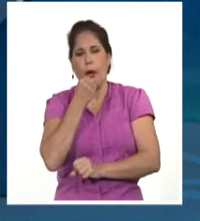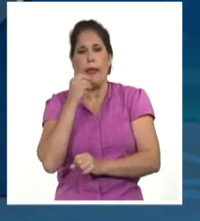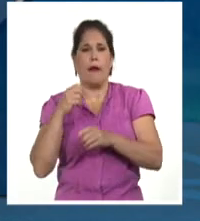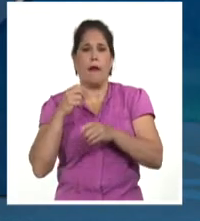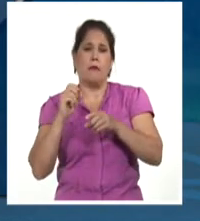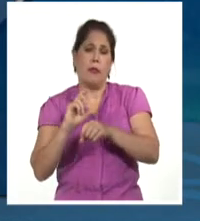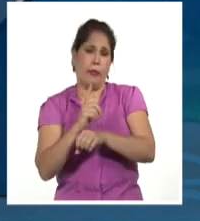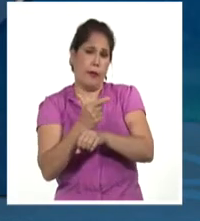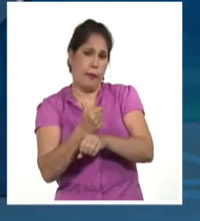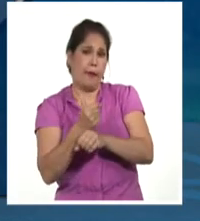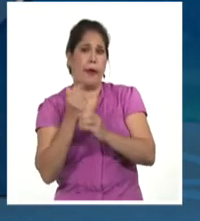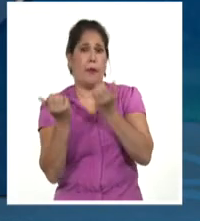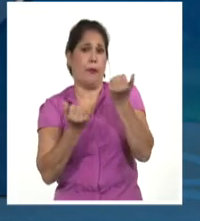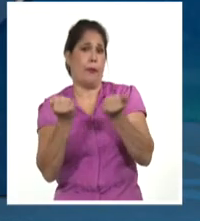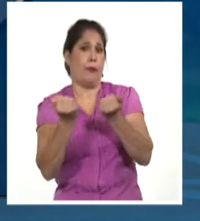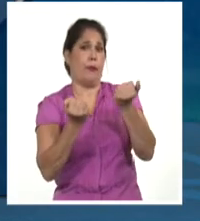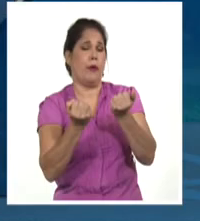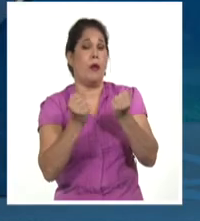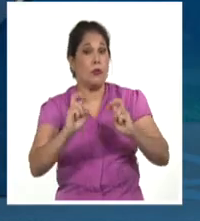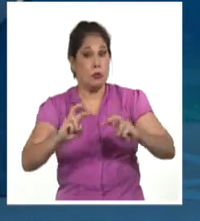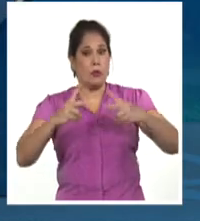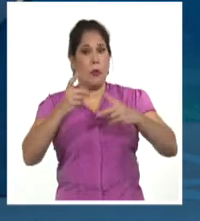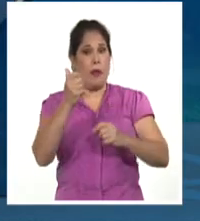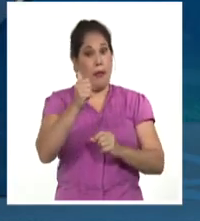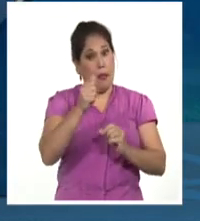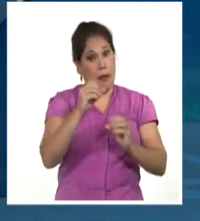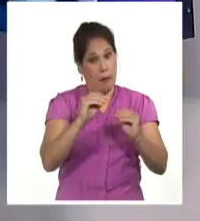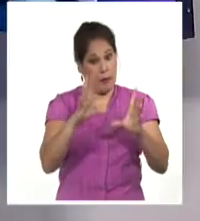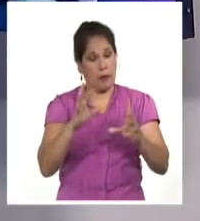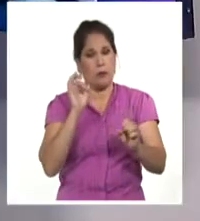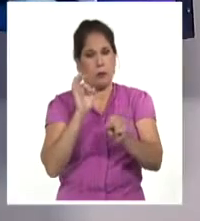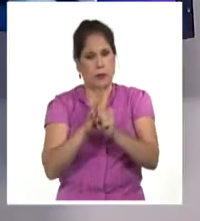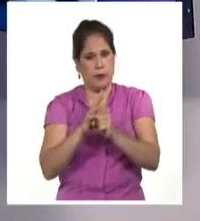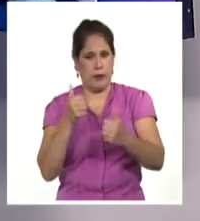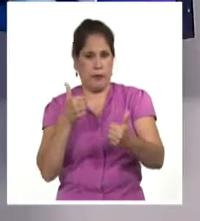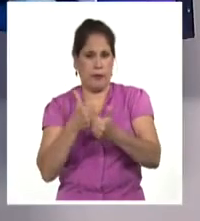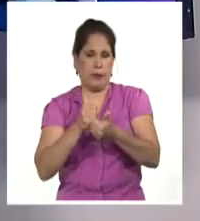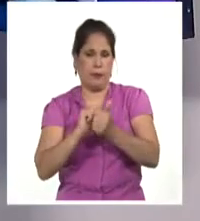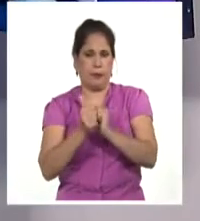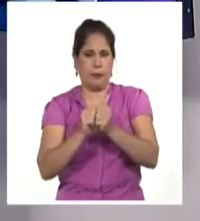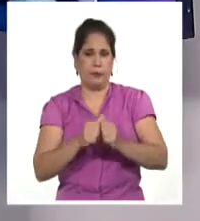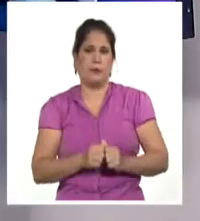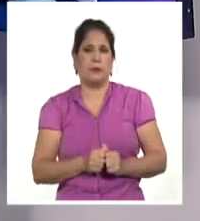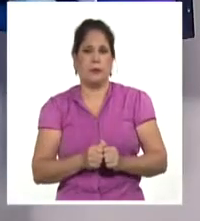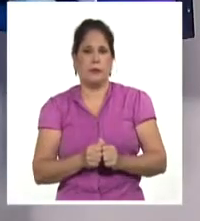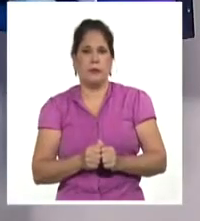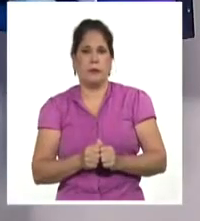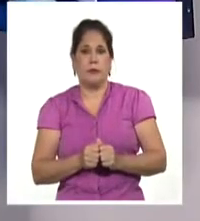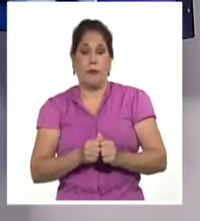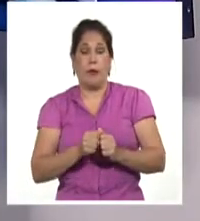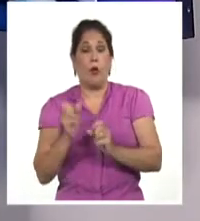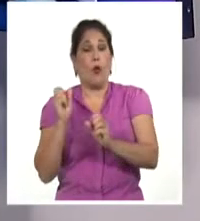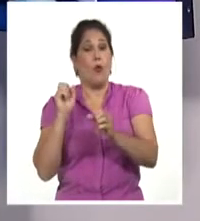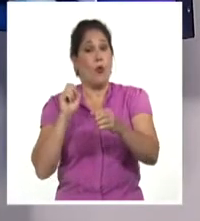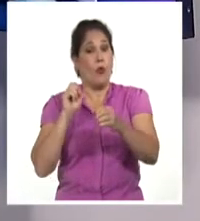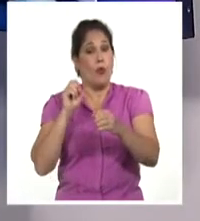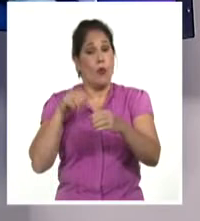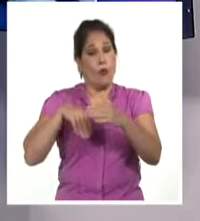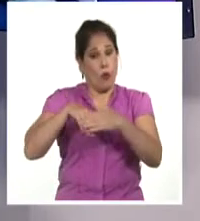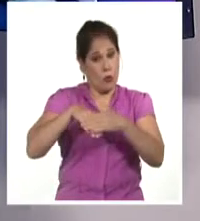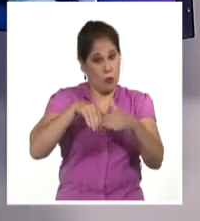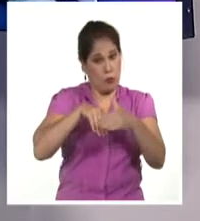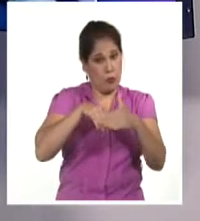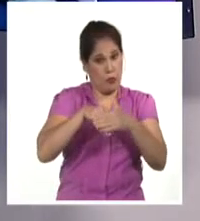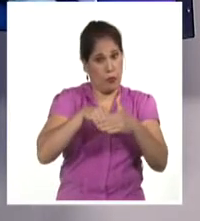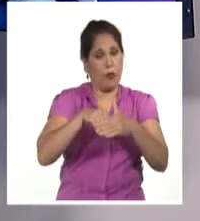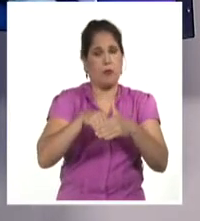y mañana efectuarán doble programa desde las 10 antes Meridiano. Y cierro con la Champions, pues el Manchester City le